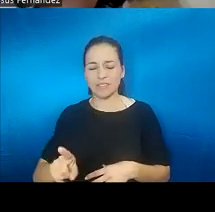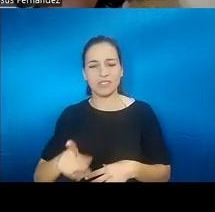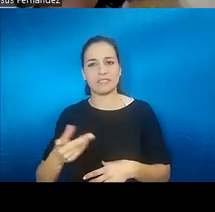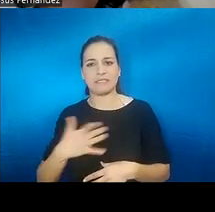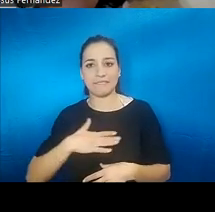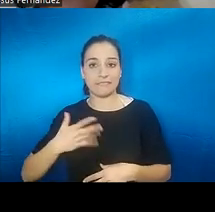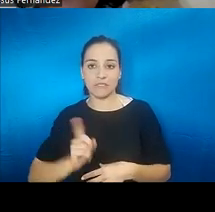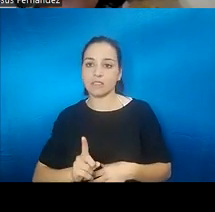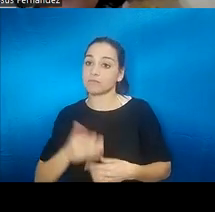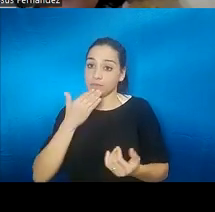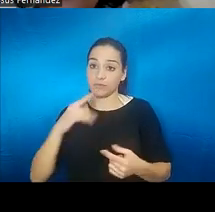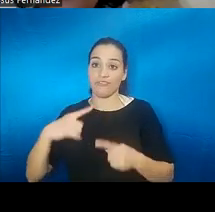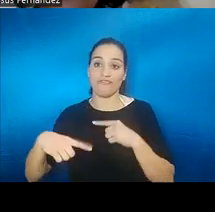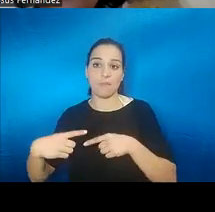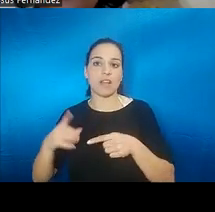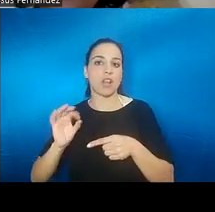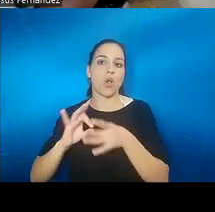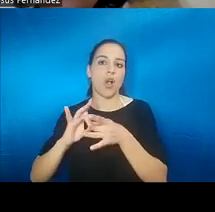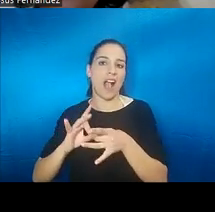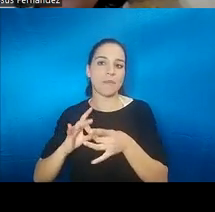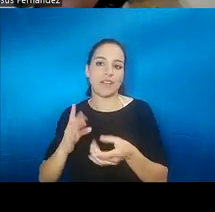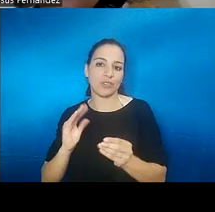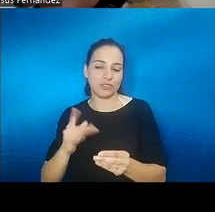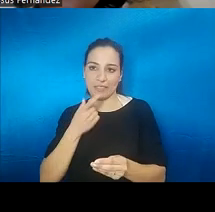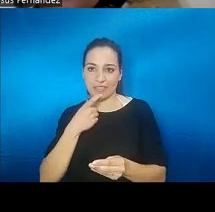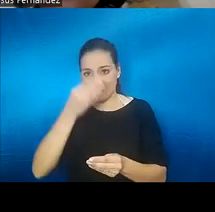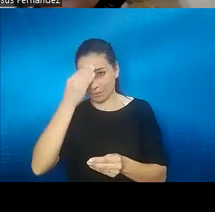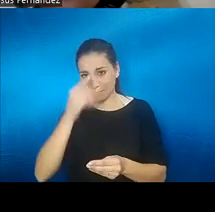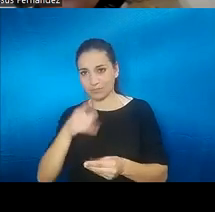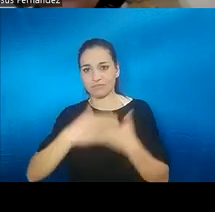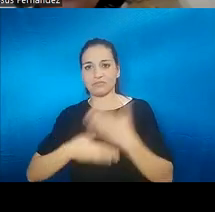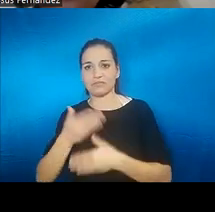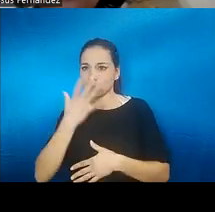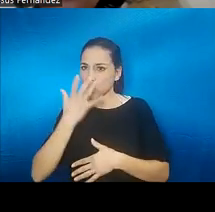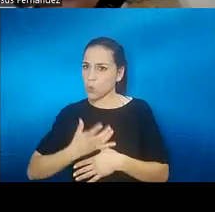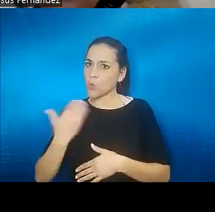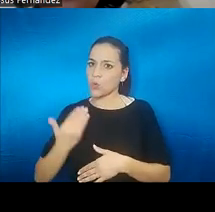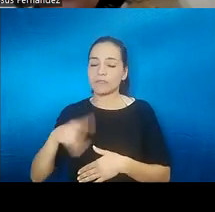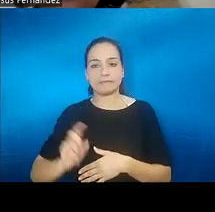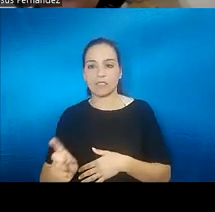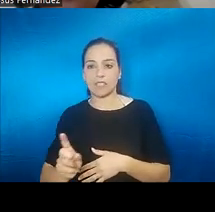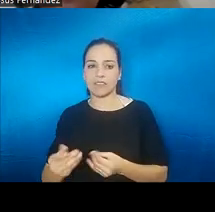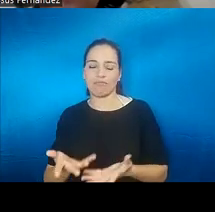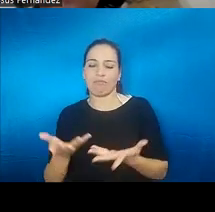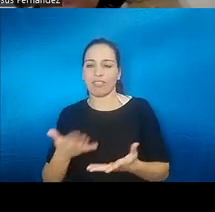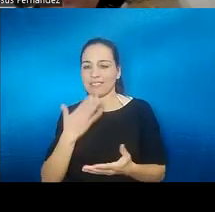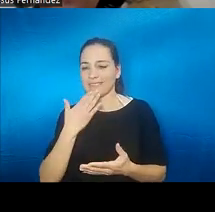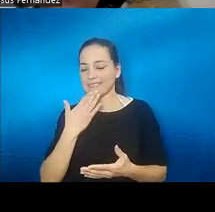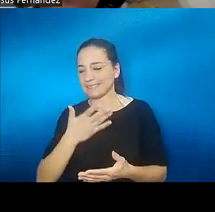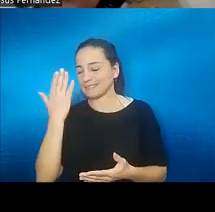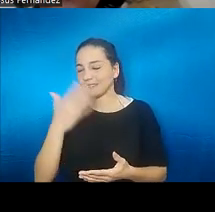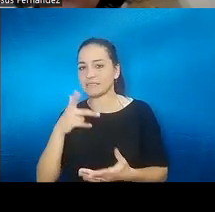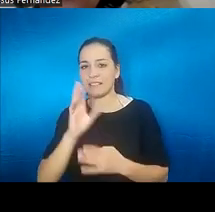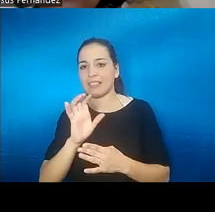amigo que piensa o que no se toma suficientemente en serio esta discapacidad, ¿no? Se lo toma incluso a broma, habéis comentado en algún